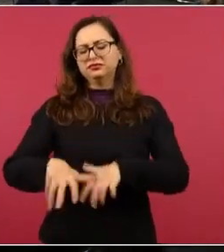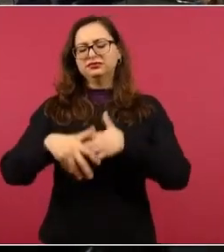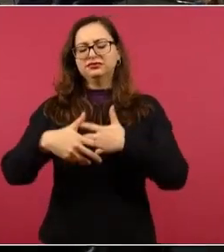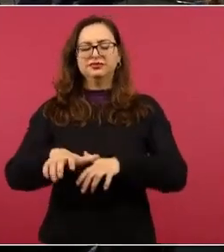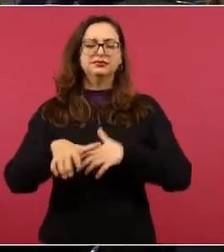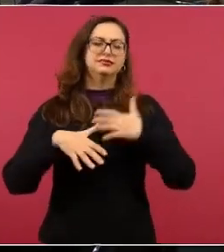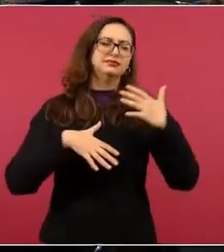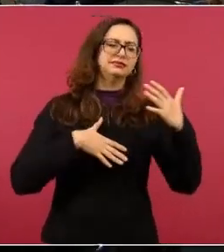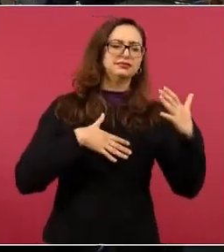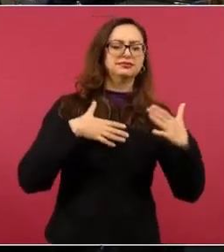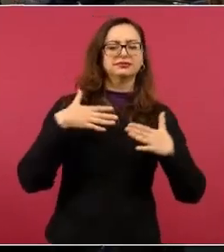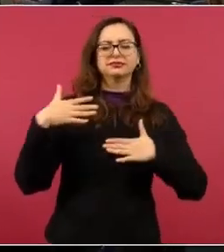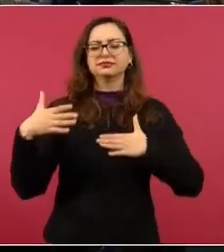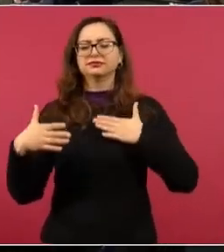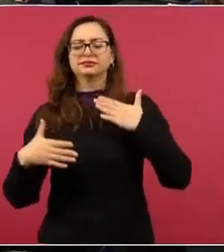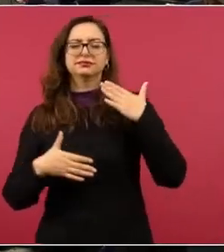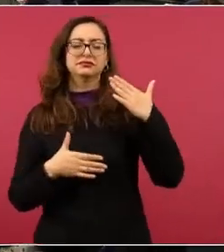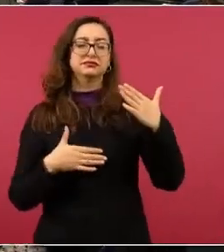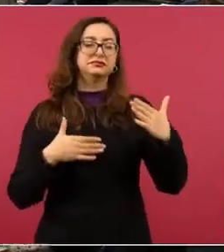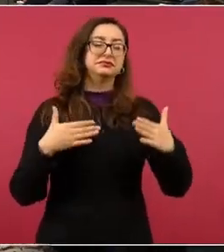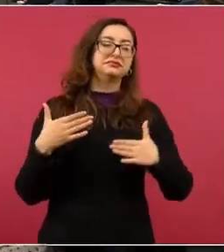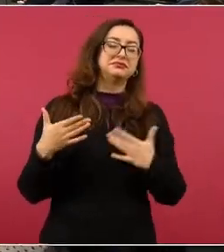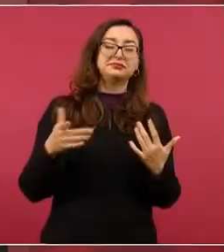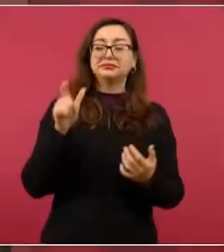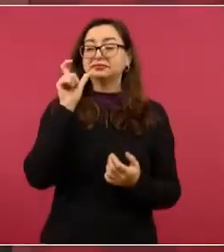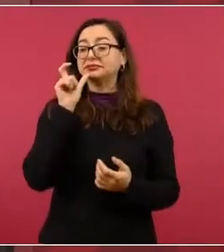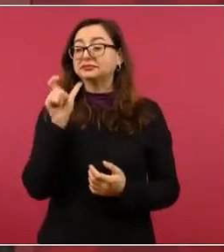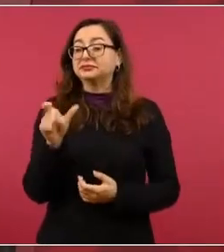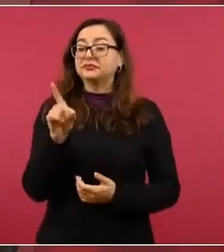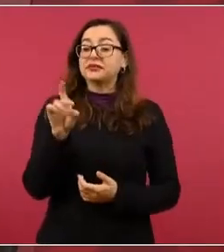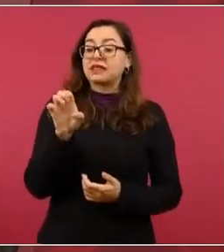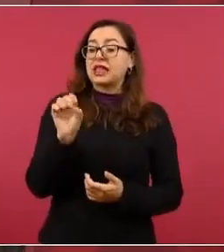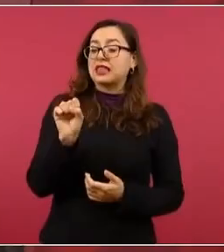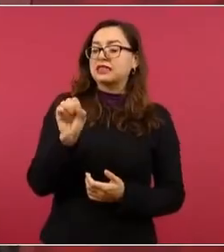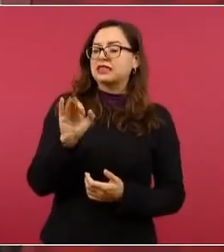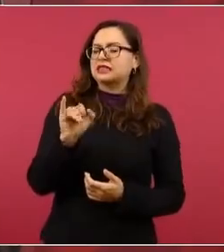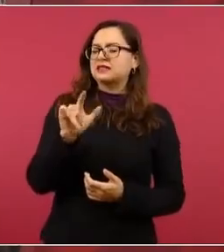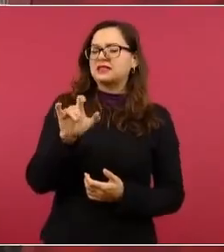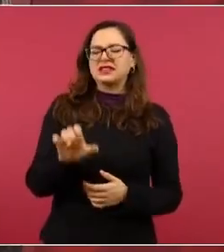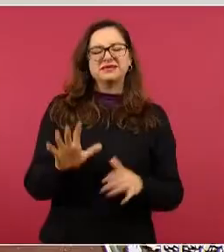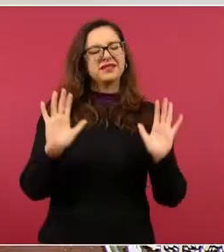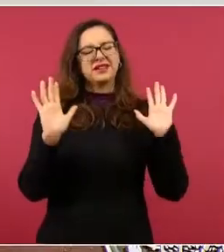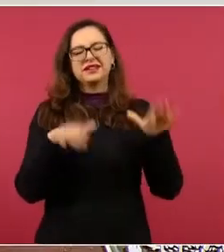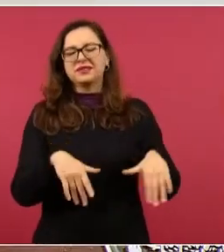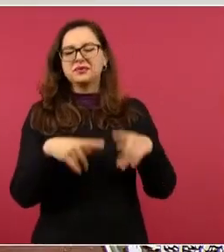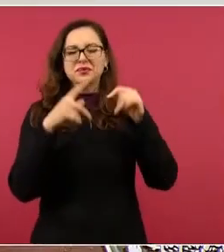como le llamen, va a estar bueno en la carrera.